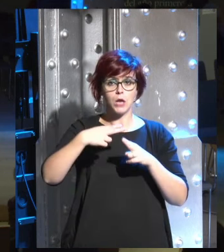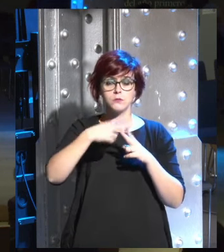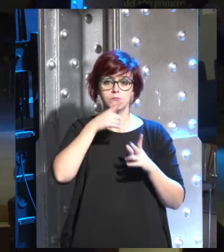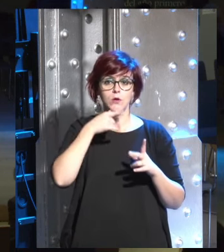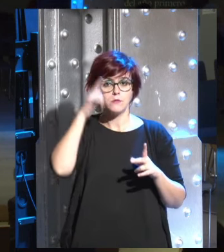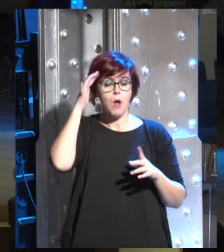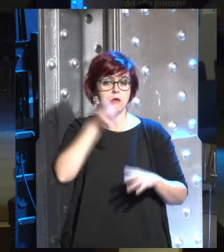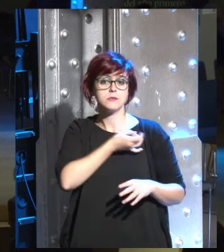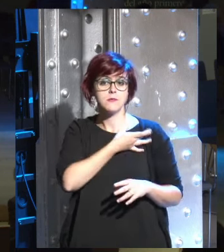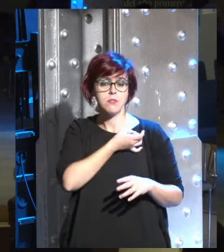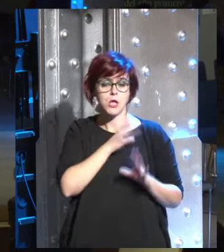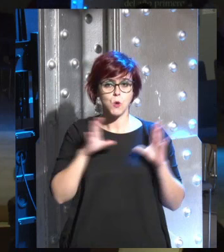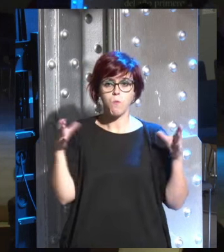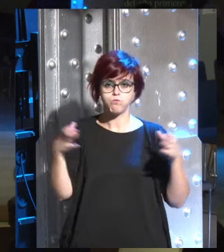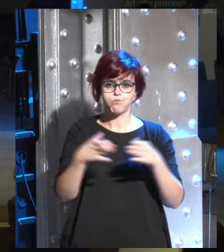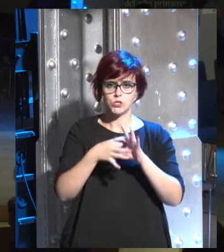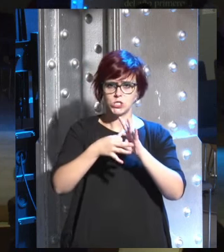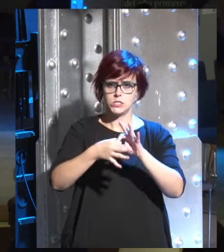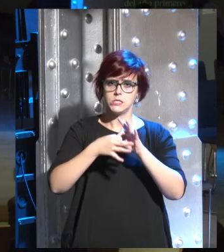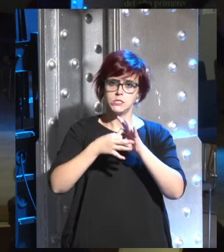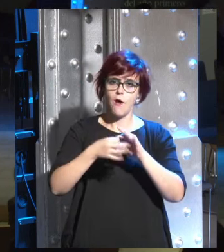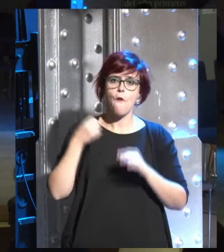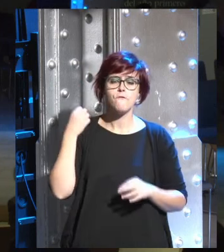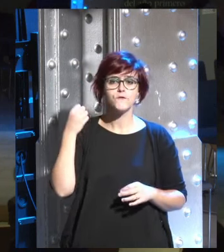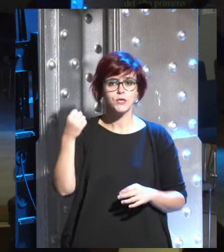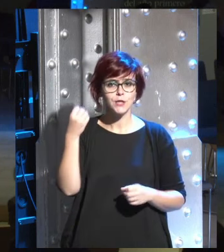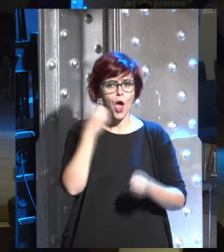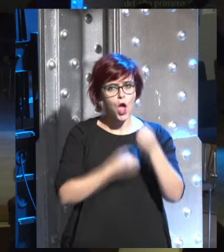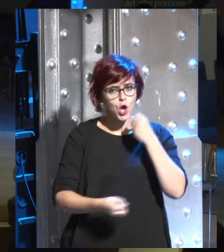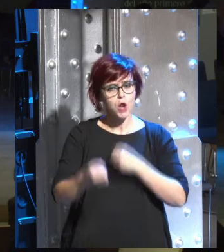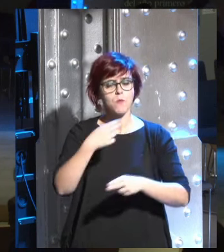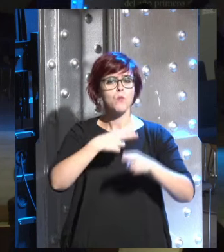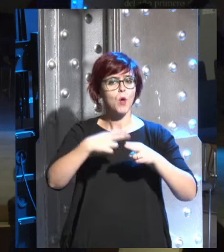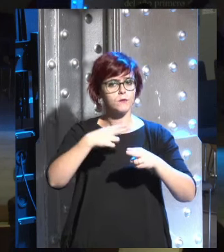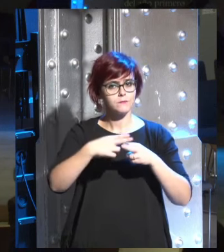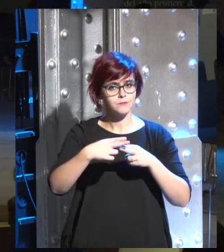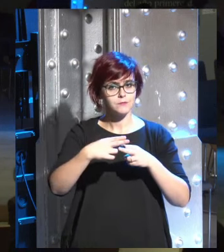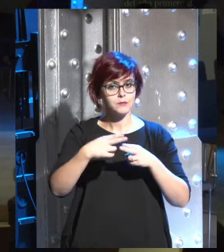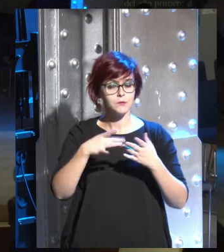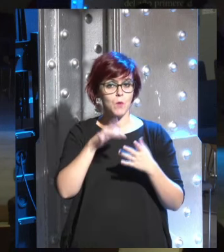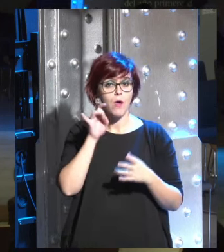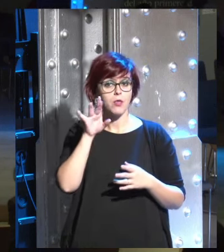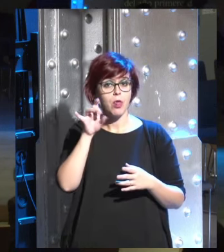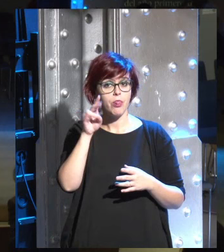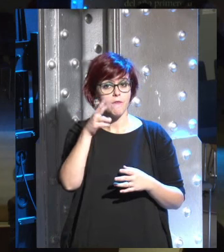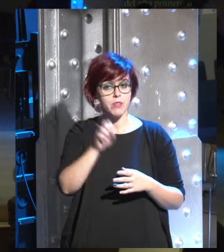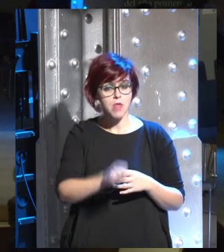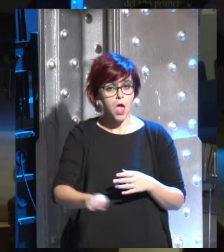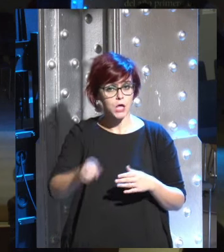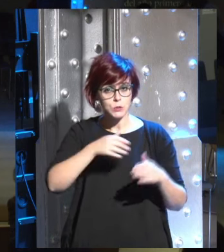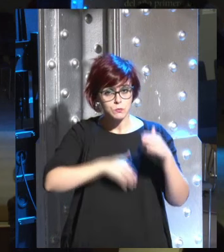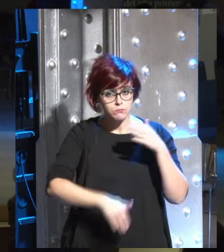se unen en sindicatos y tienen una fuerza económica y política en 15 20 años